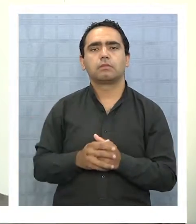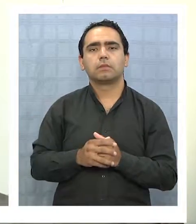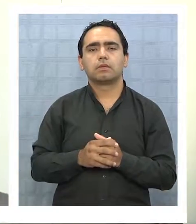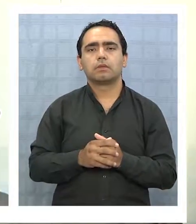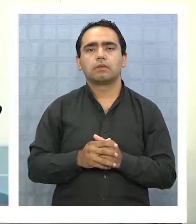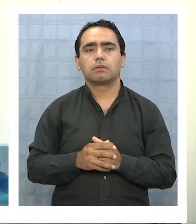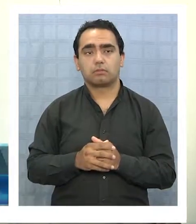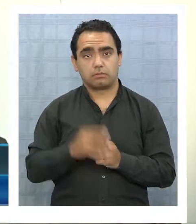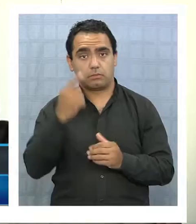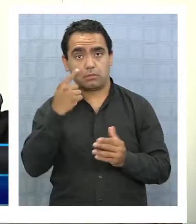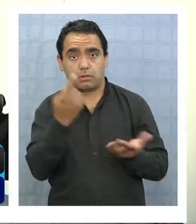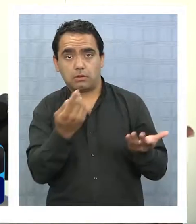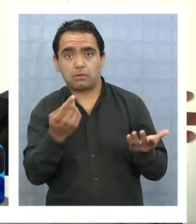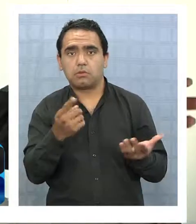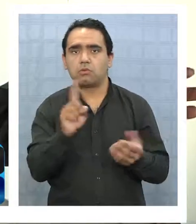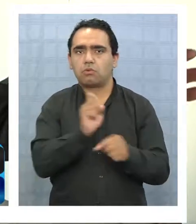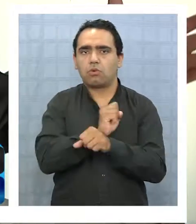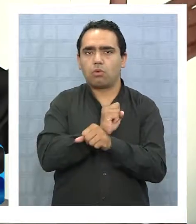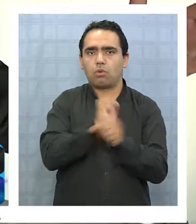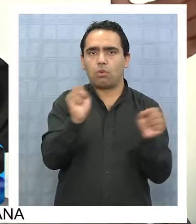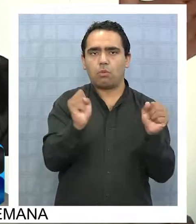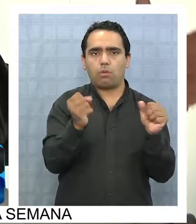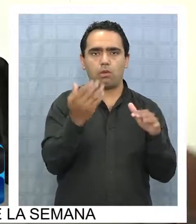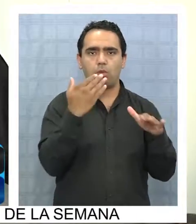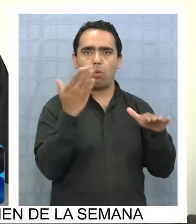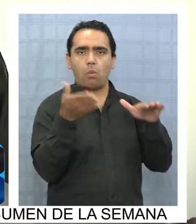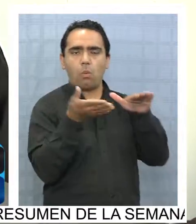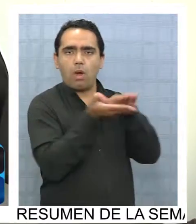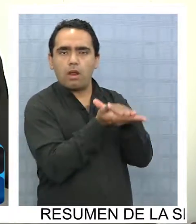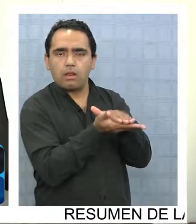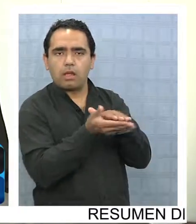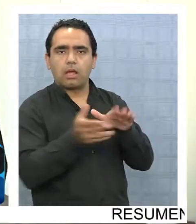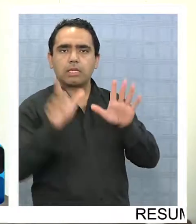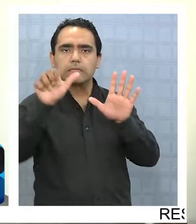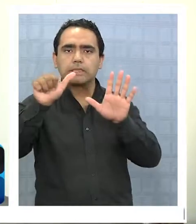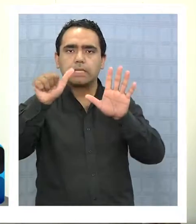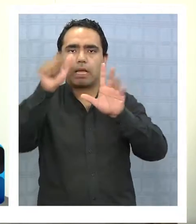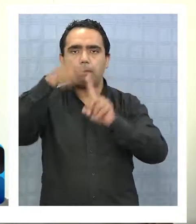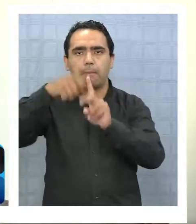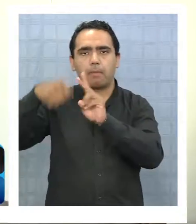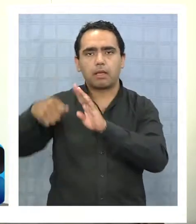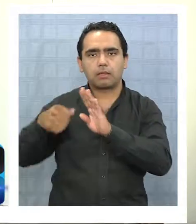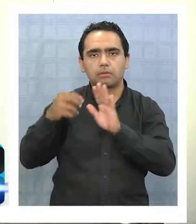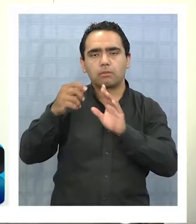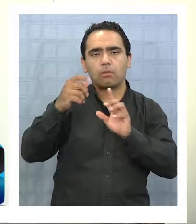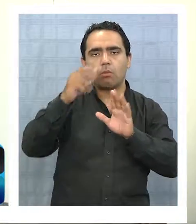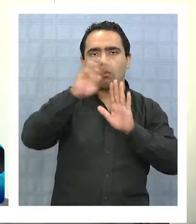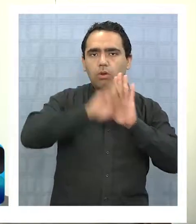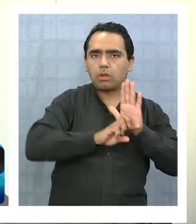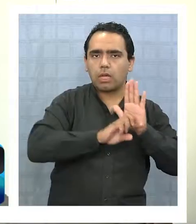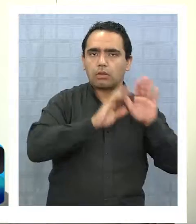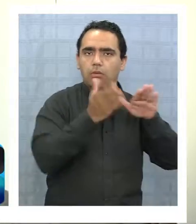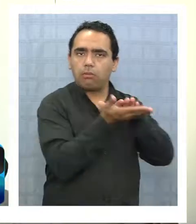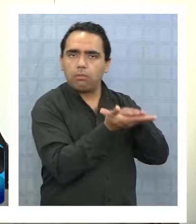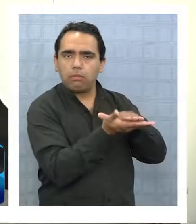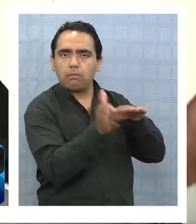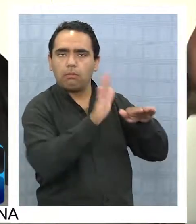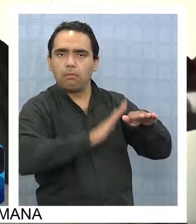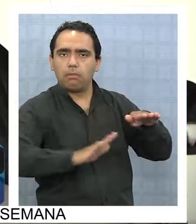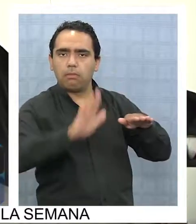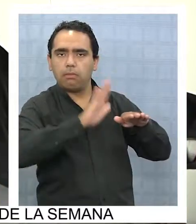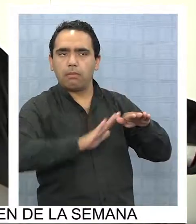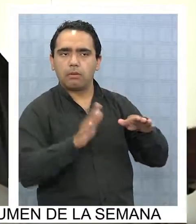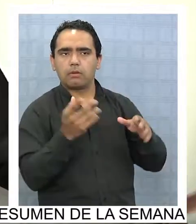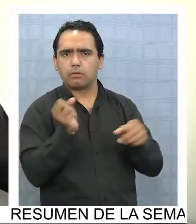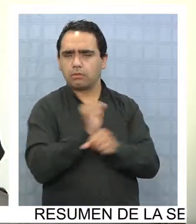Figuras de vos, yo no puedo tener que guardar en el baúl proyectos seis meses. El ejecutivo pone los proyectos y